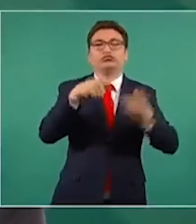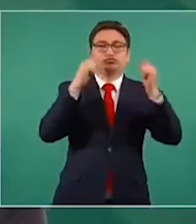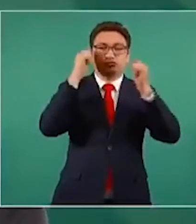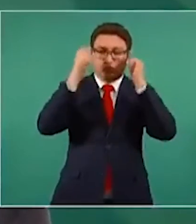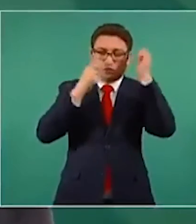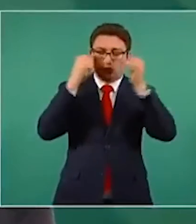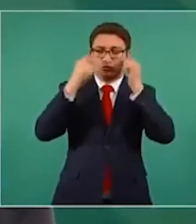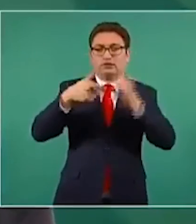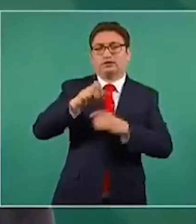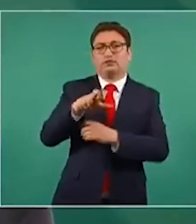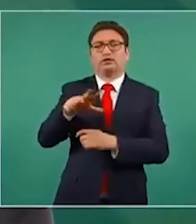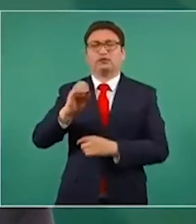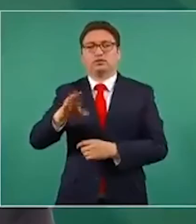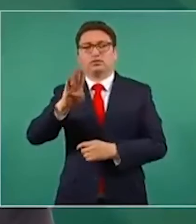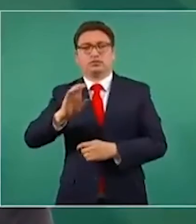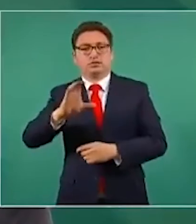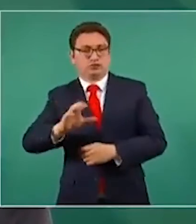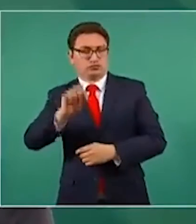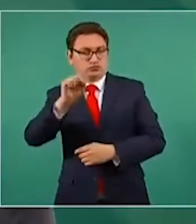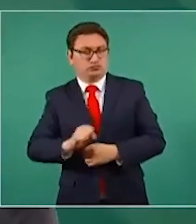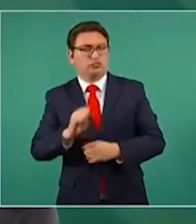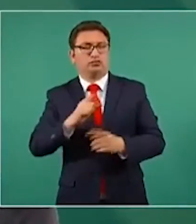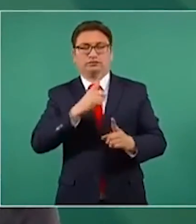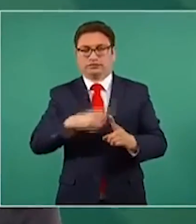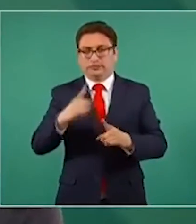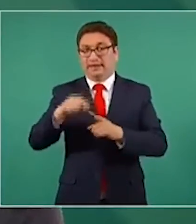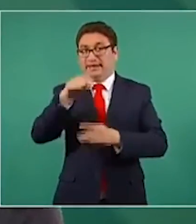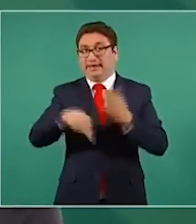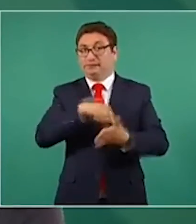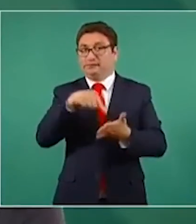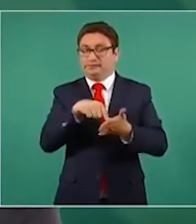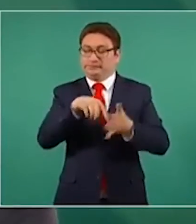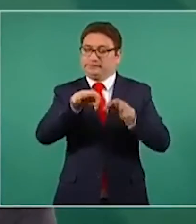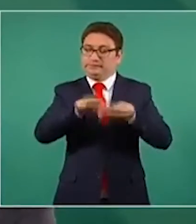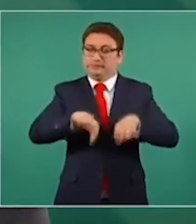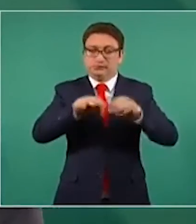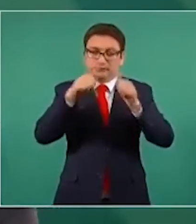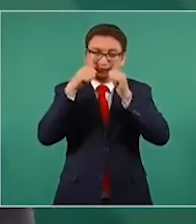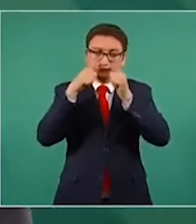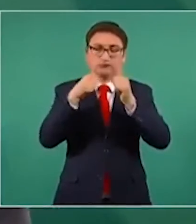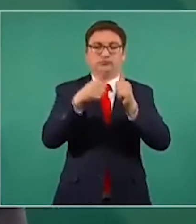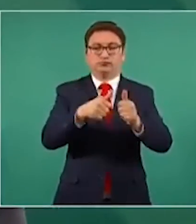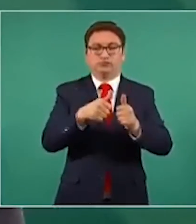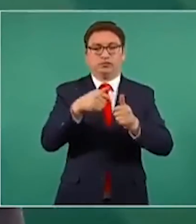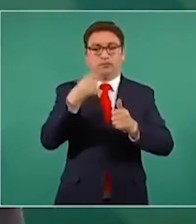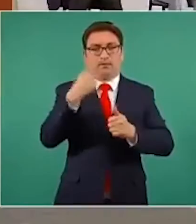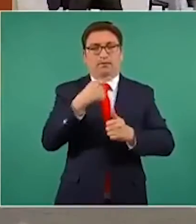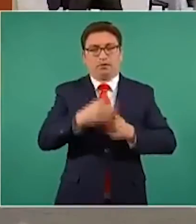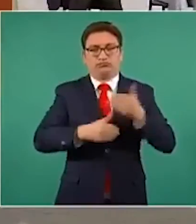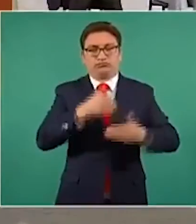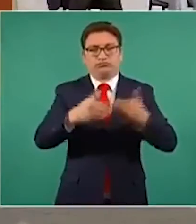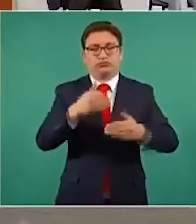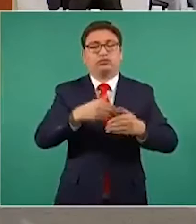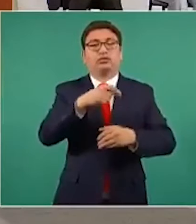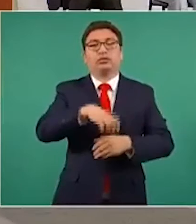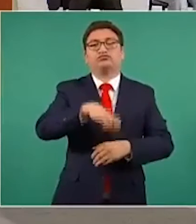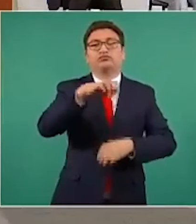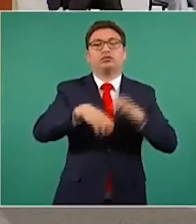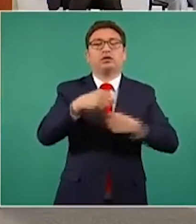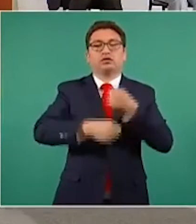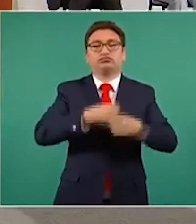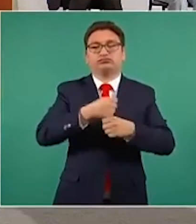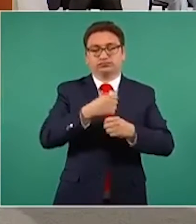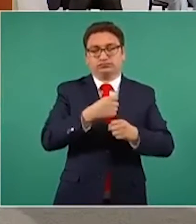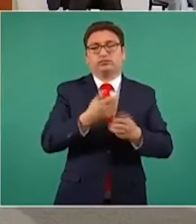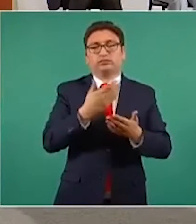Quintana Roo, Baja California Sur, que en este momento son de especial interés de avanzar ya en todas las siguientes edades. Y se